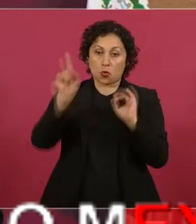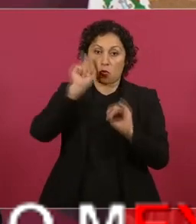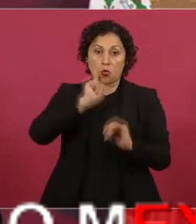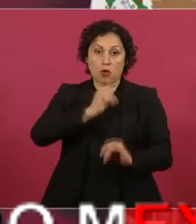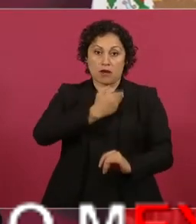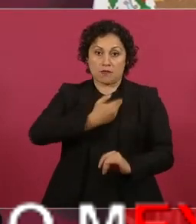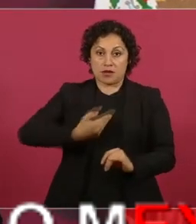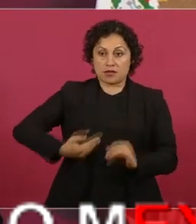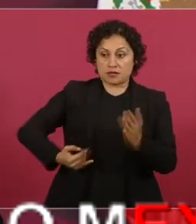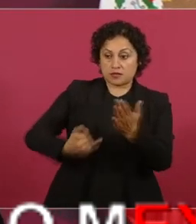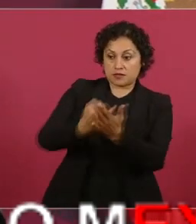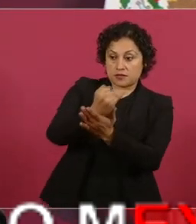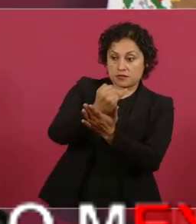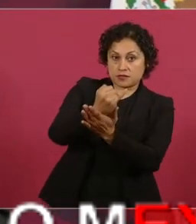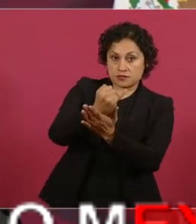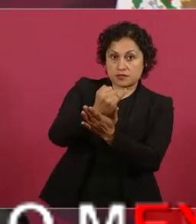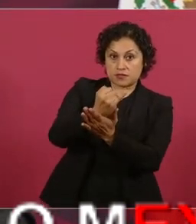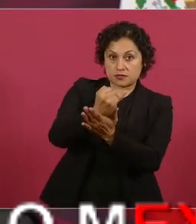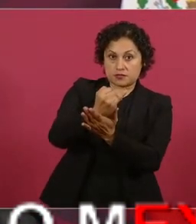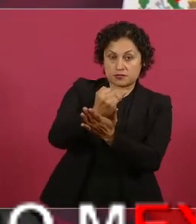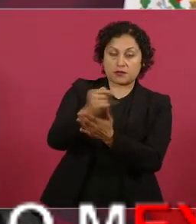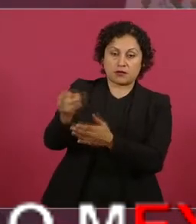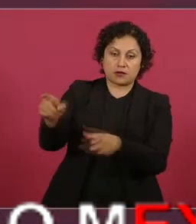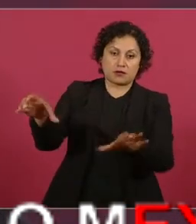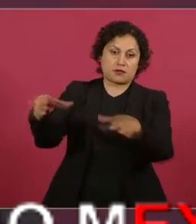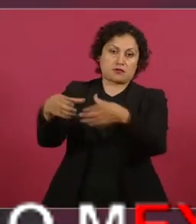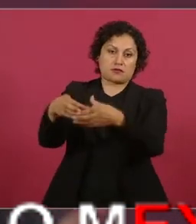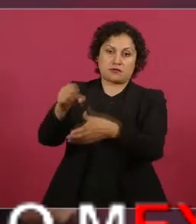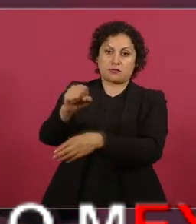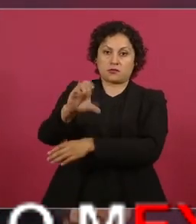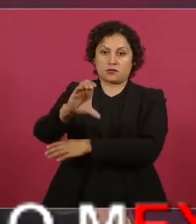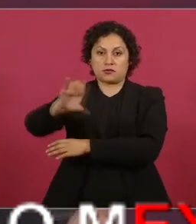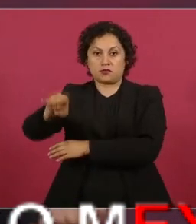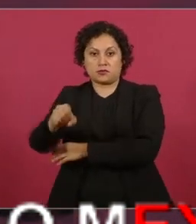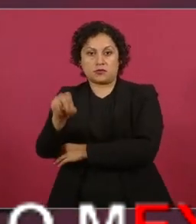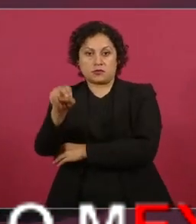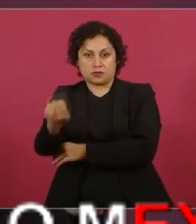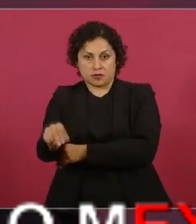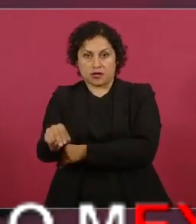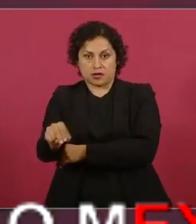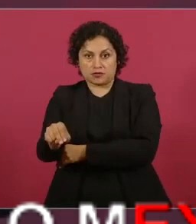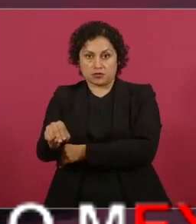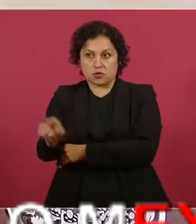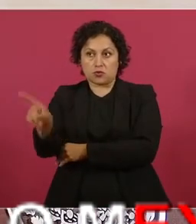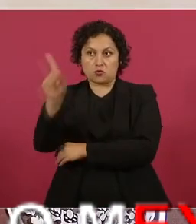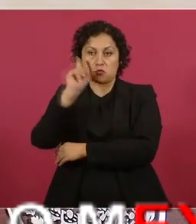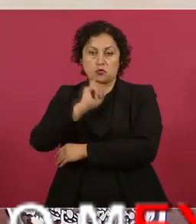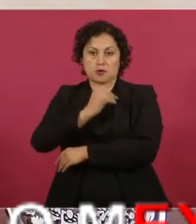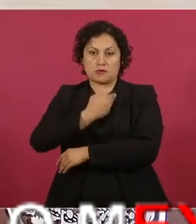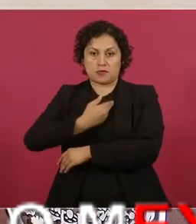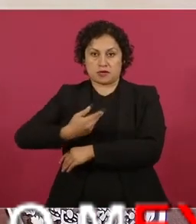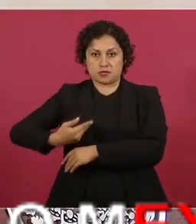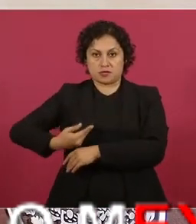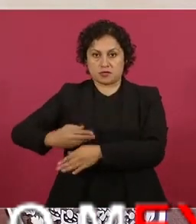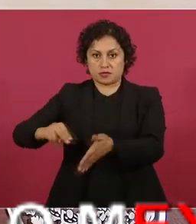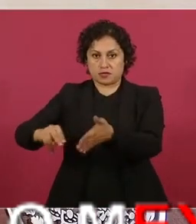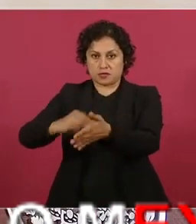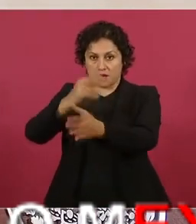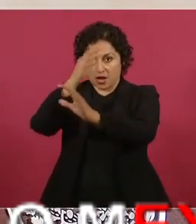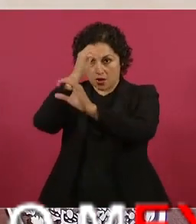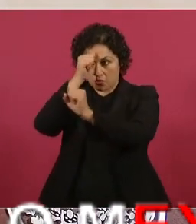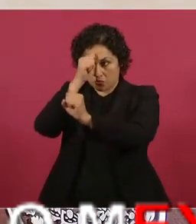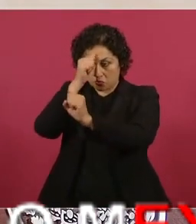de la Corte, empiezan los jueces a presentar amparos